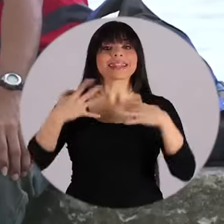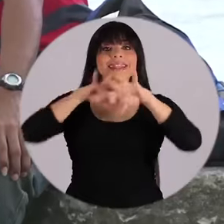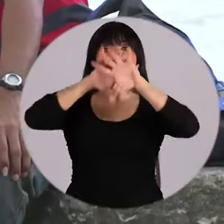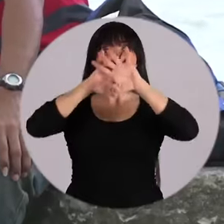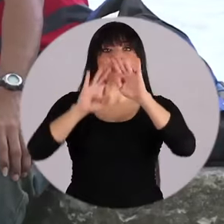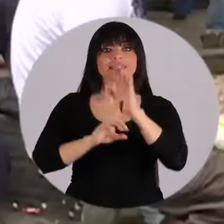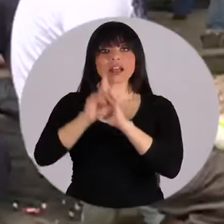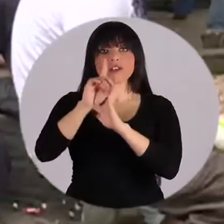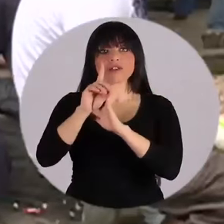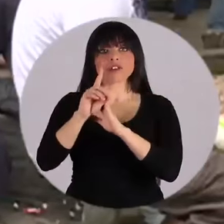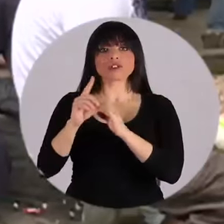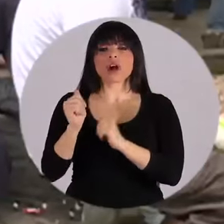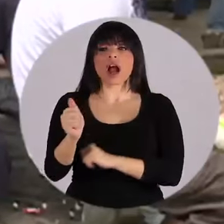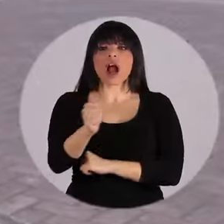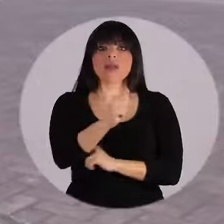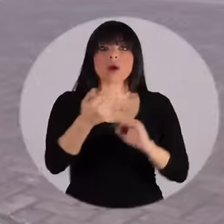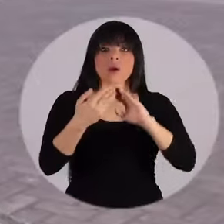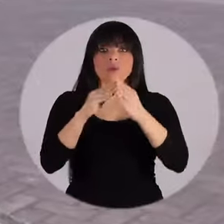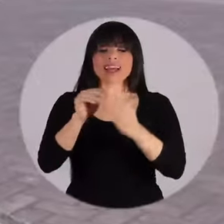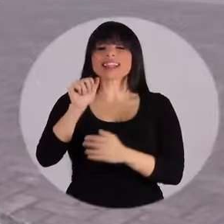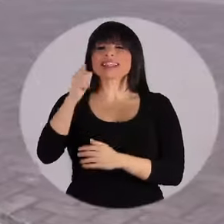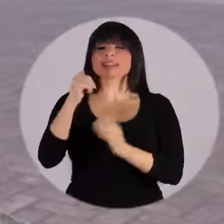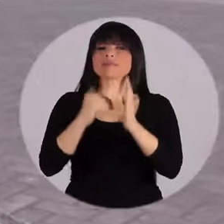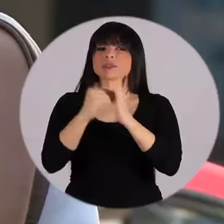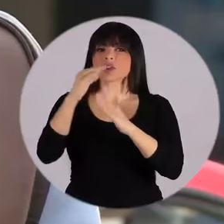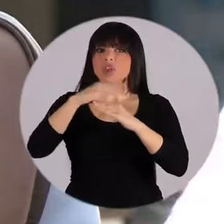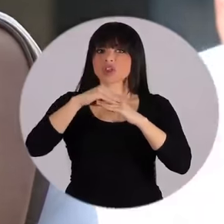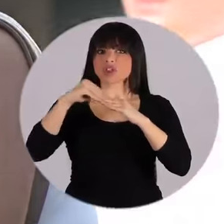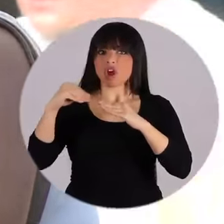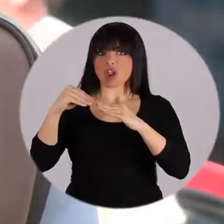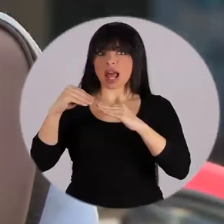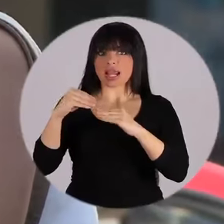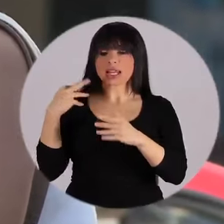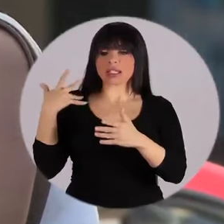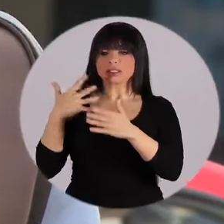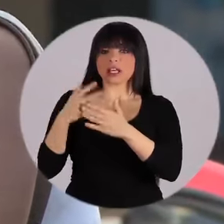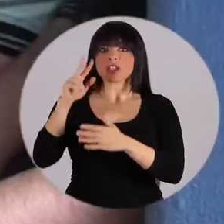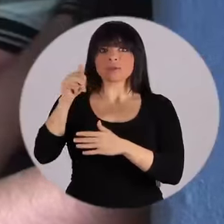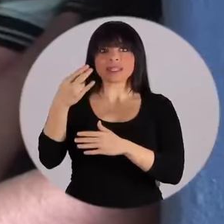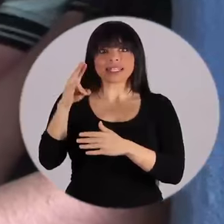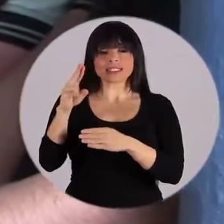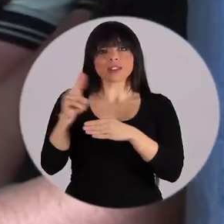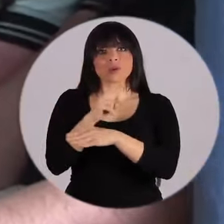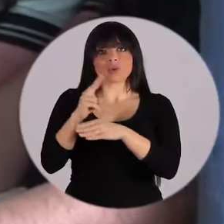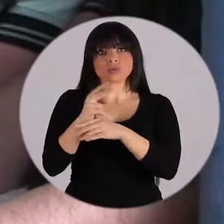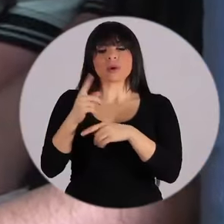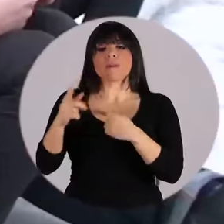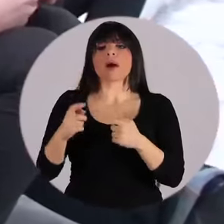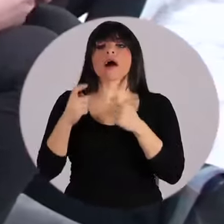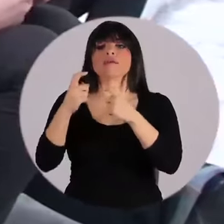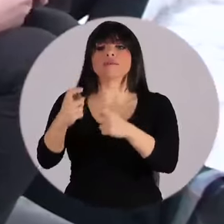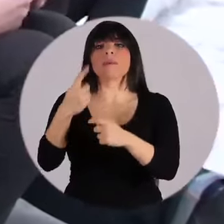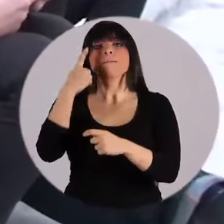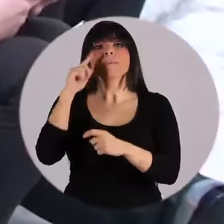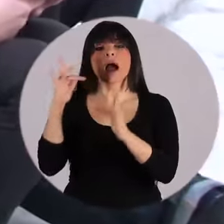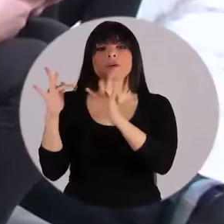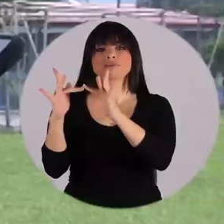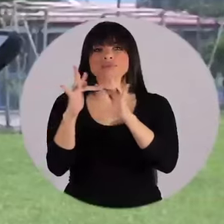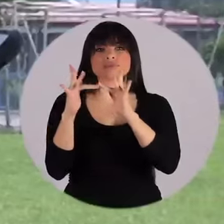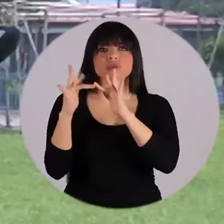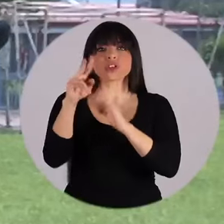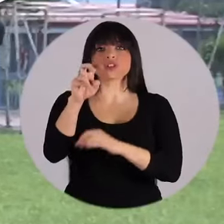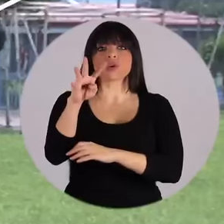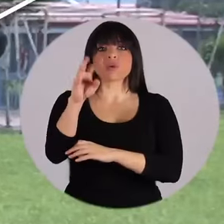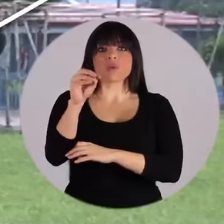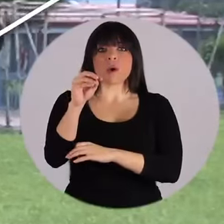Para seguir tejiendo desarrollo en las comunidades, 10 millones de dólares ejecutados al 2017 conectarán